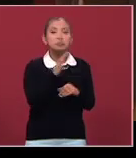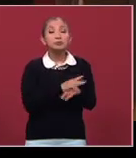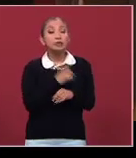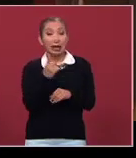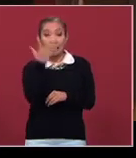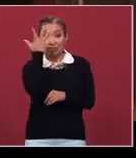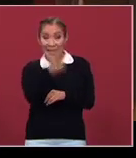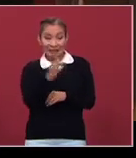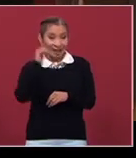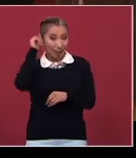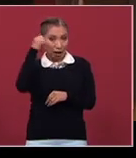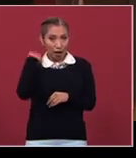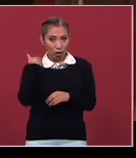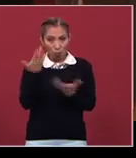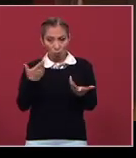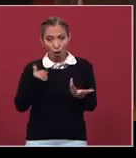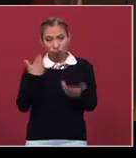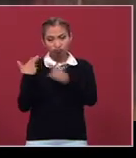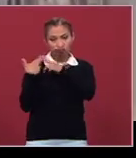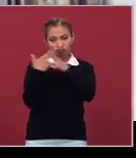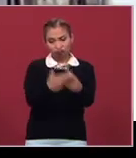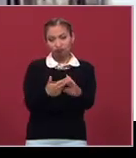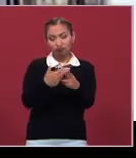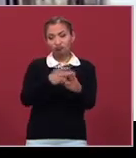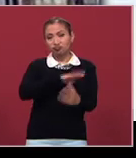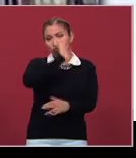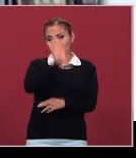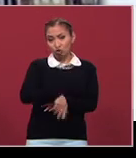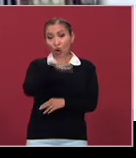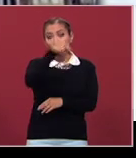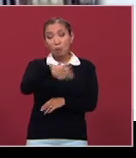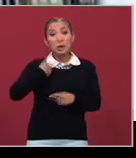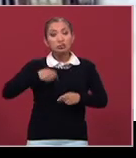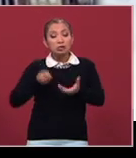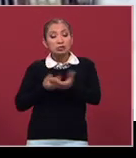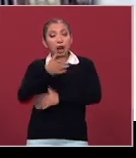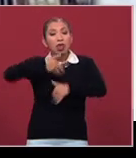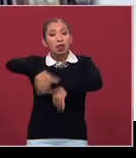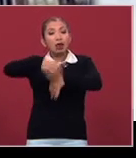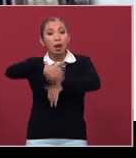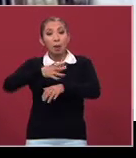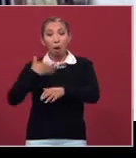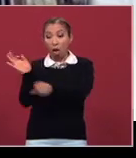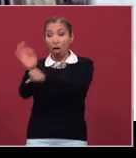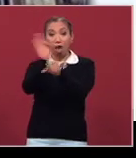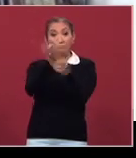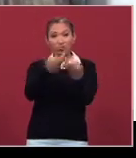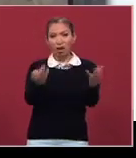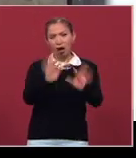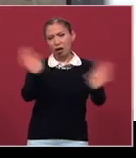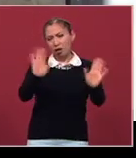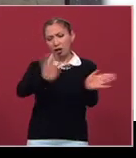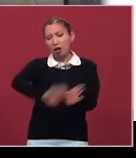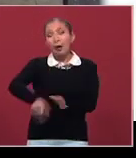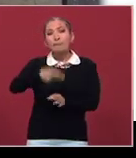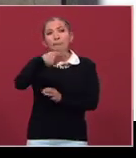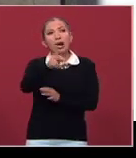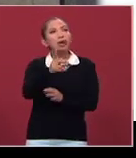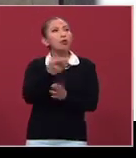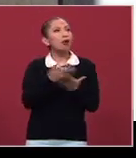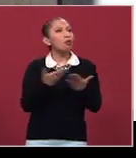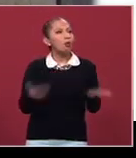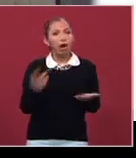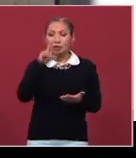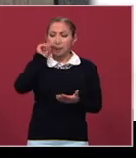Cada 10 de abril, que es su aniversario de Luctoso, la gente sale a marchar a las calles. Ya no por la cuestión agraria, pero han hecho de